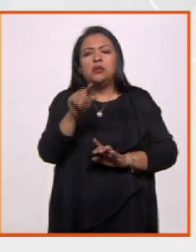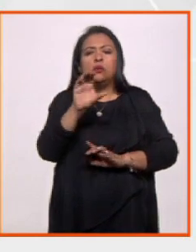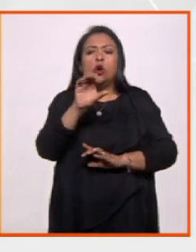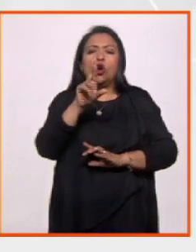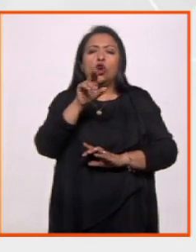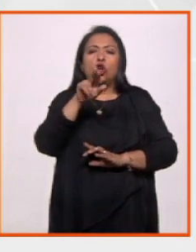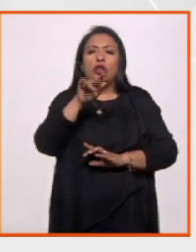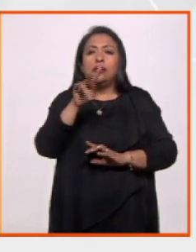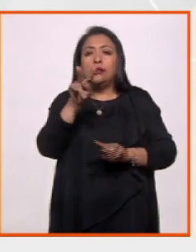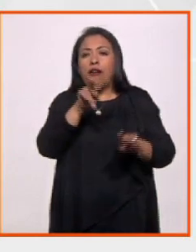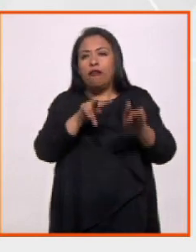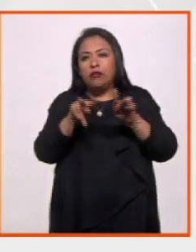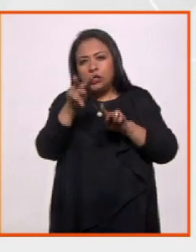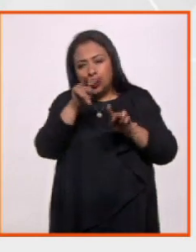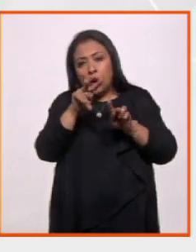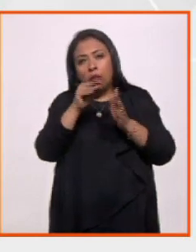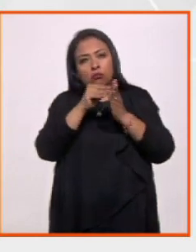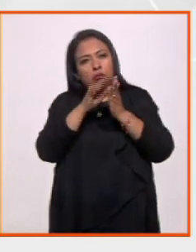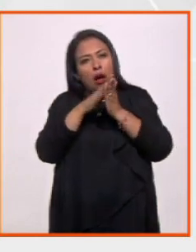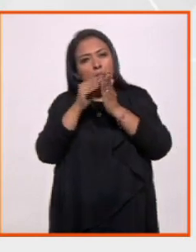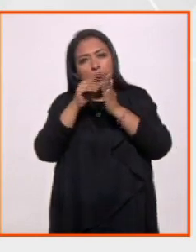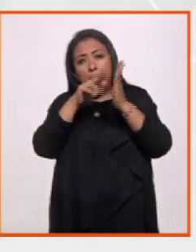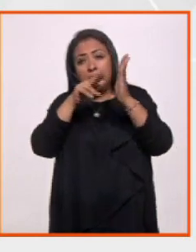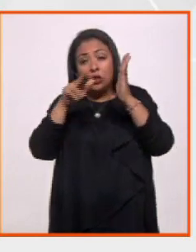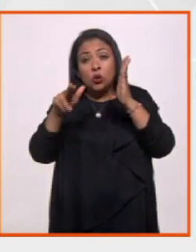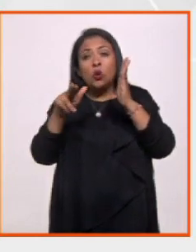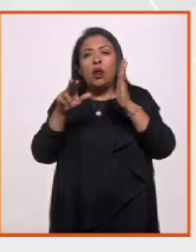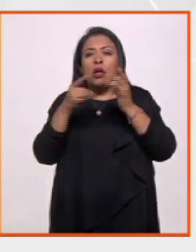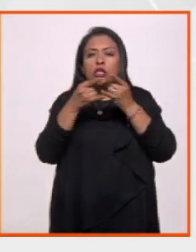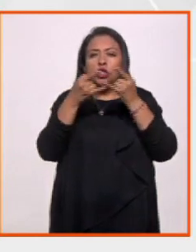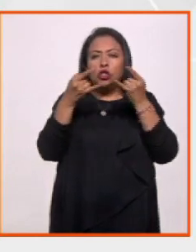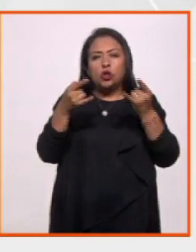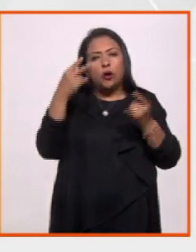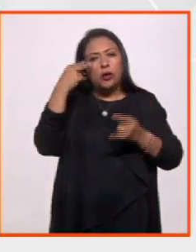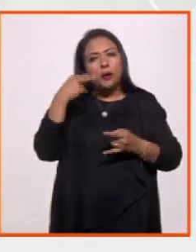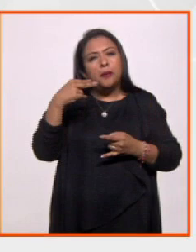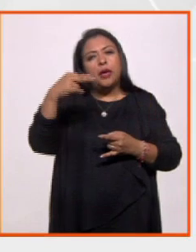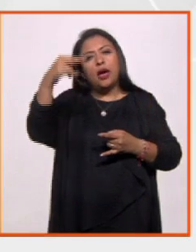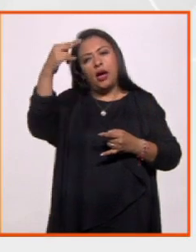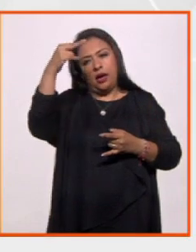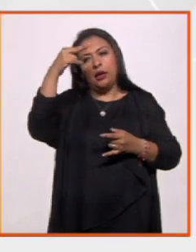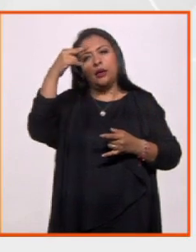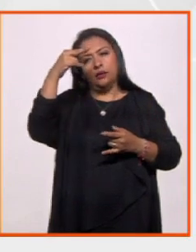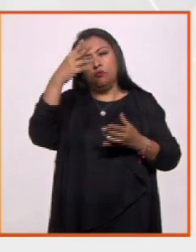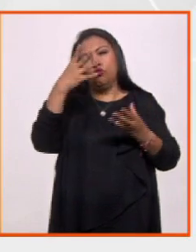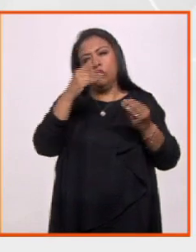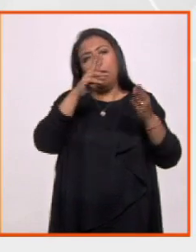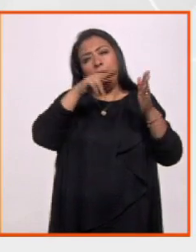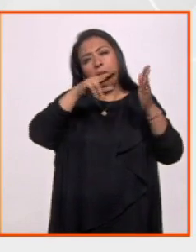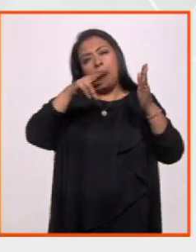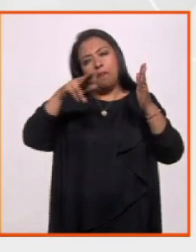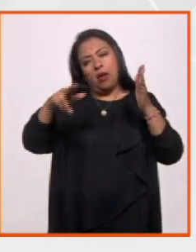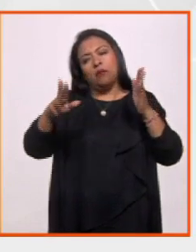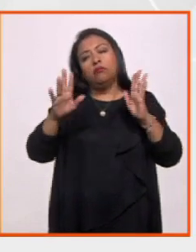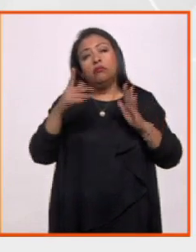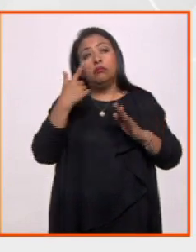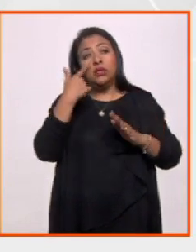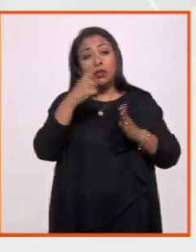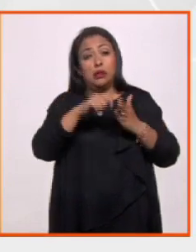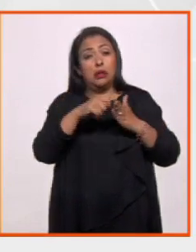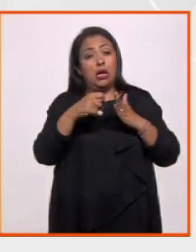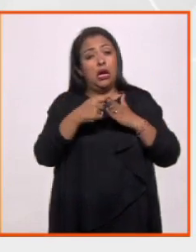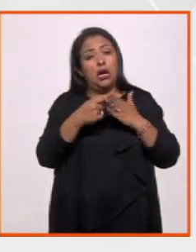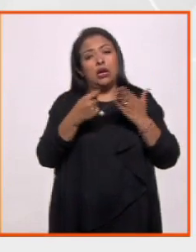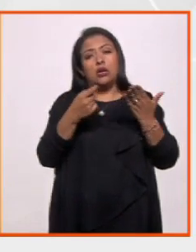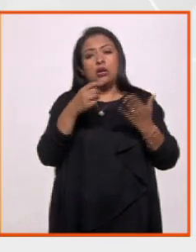cronista visual, porque justamente lo que hace son relatos de viajes en su mayoría, o en gran parte, además con esas técnicas